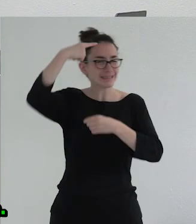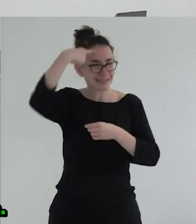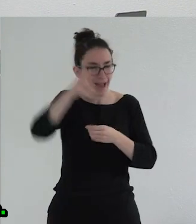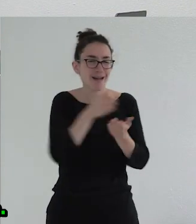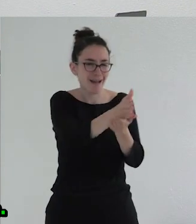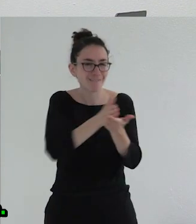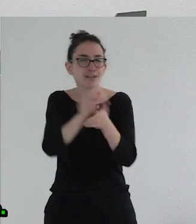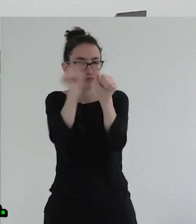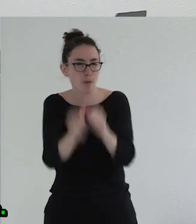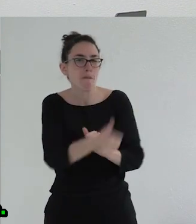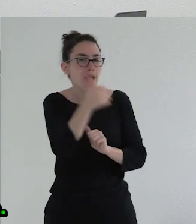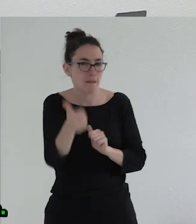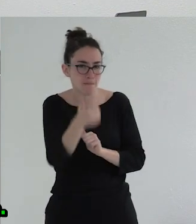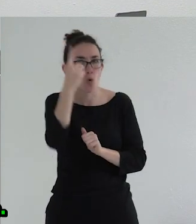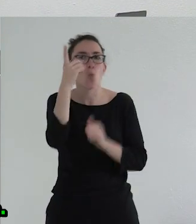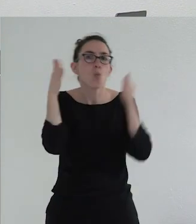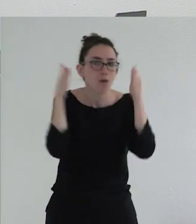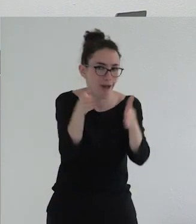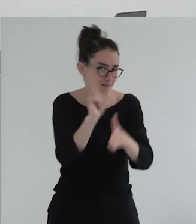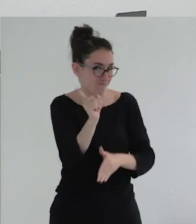Porque tú pensabas que probablemente pues solo había una.